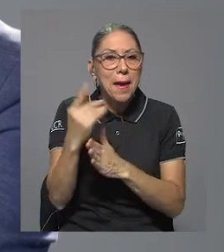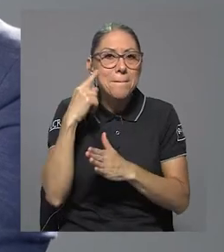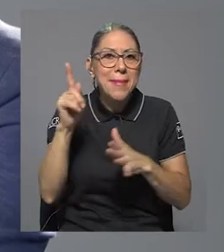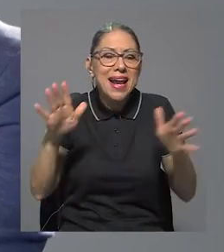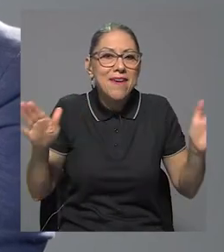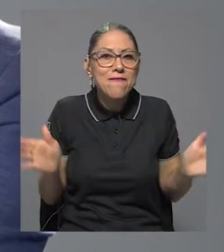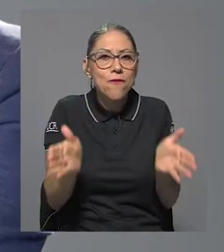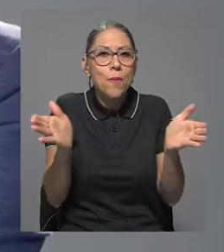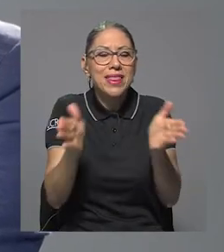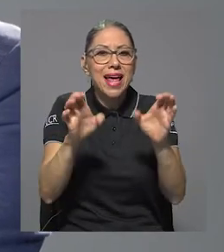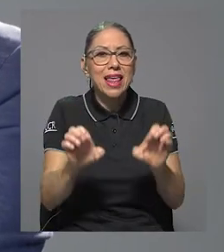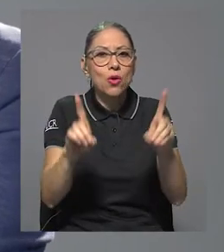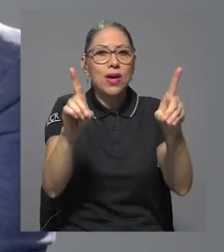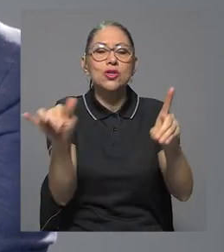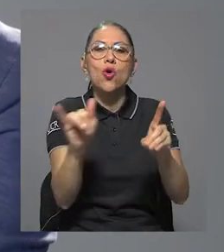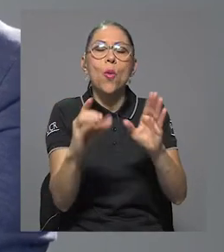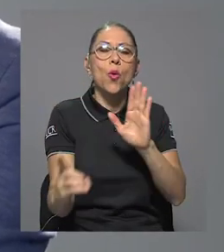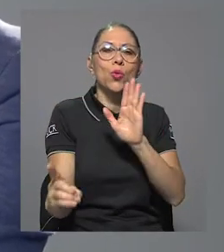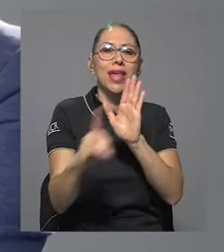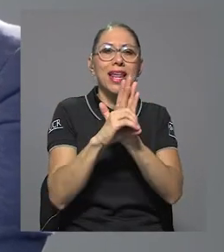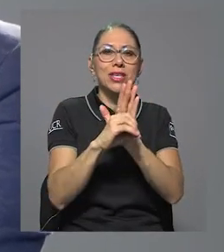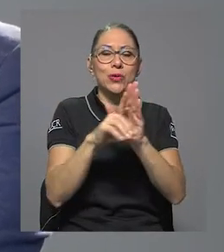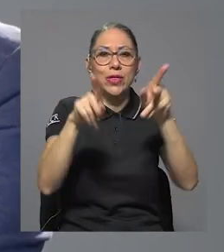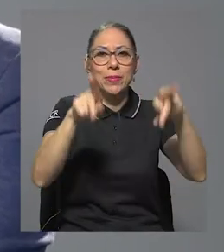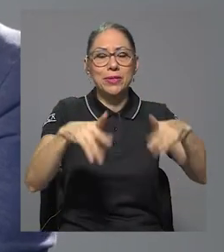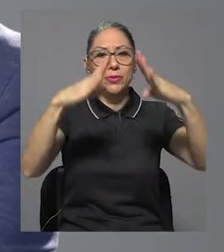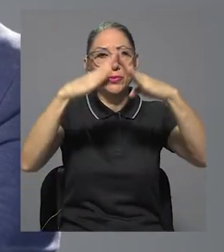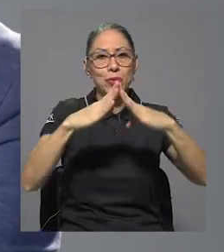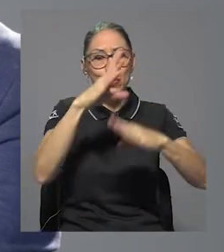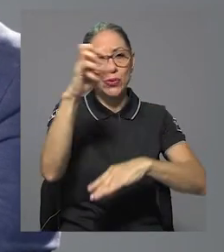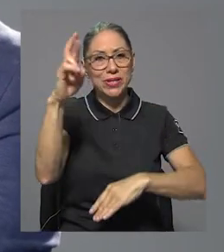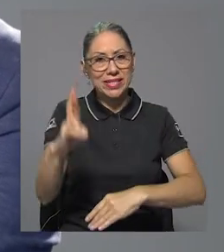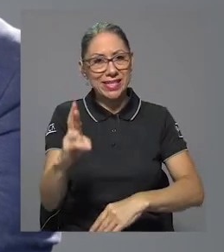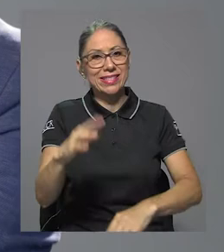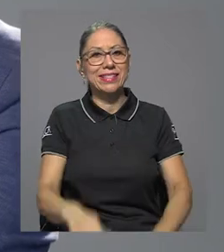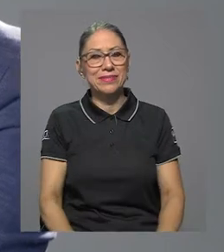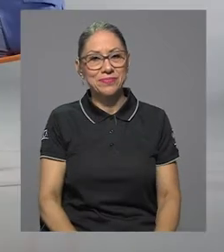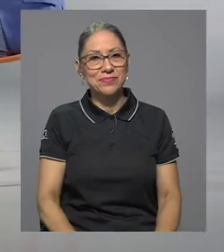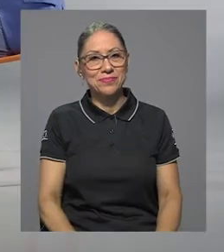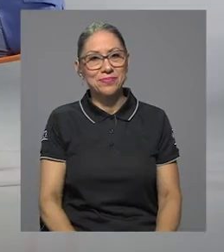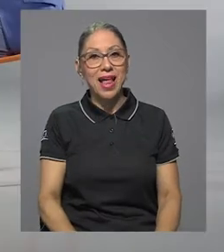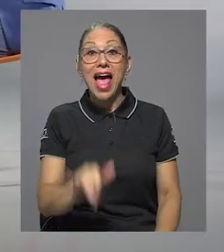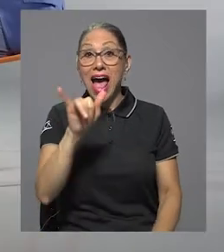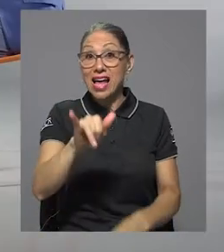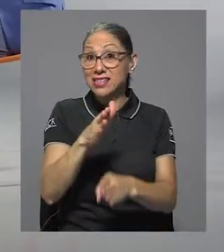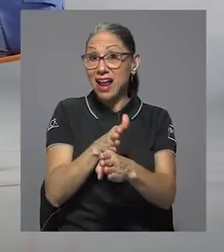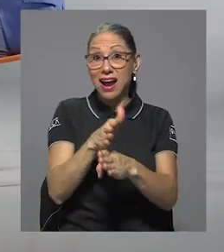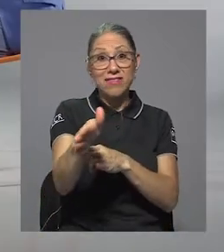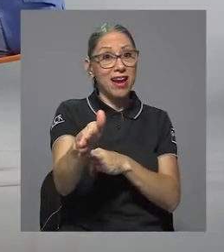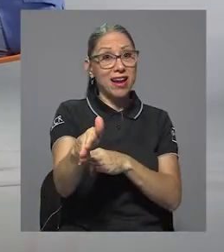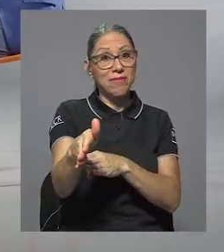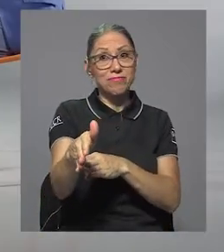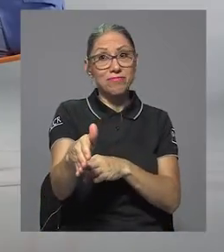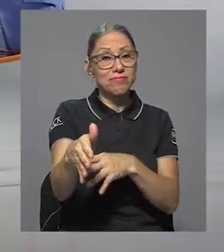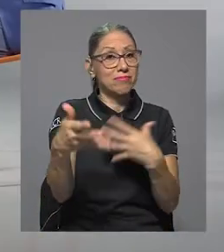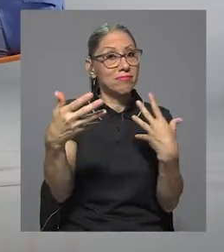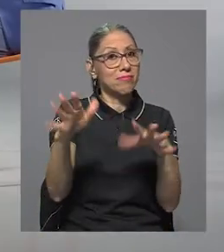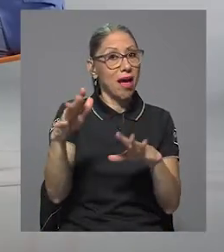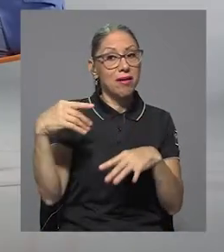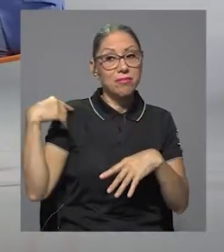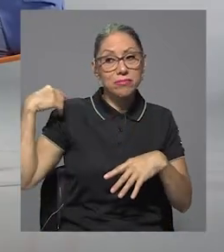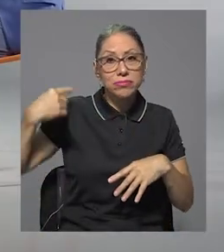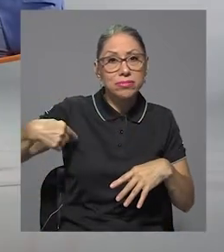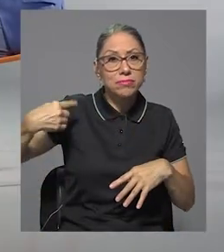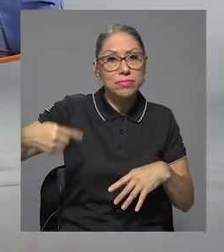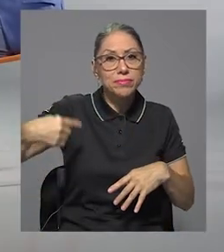la educación como un derecho de los ciudadanos costarricenses. Y es así como la carrera, pues a lo largo del tiempo va